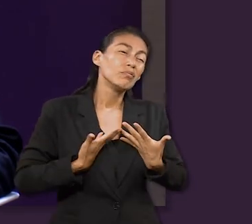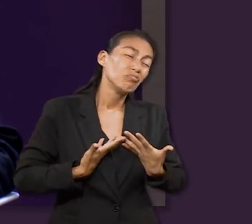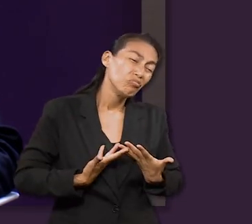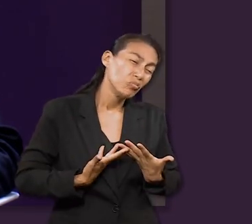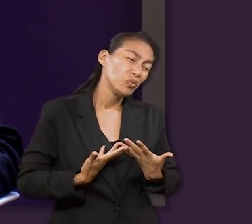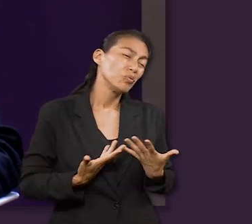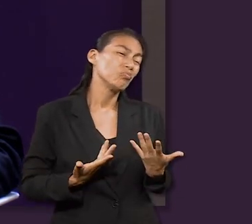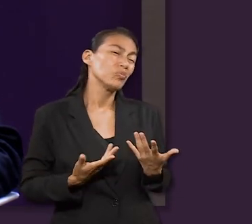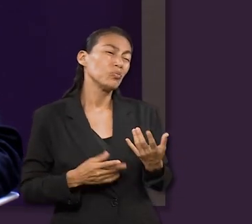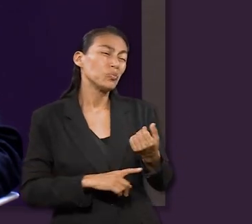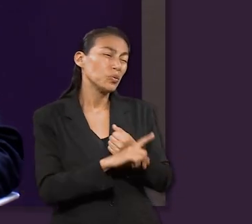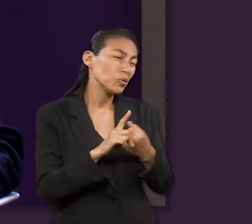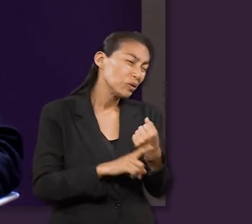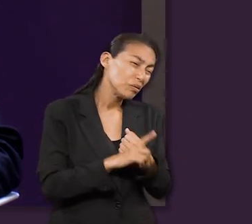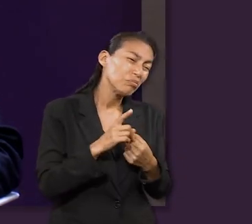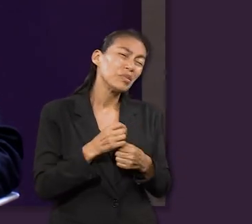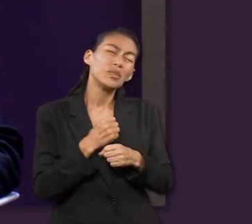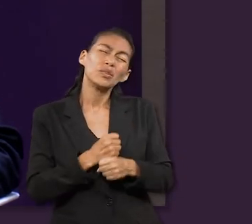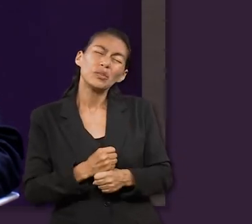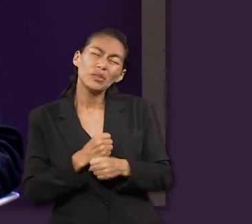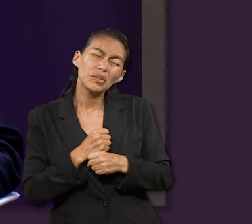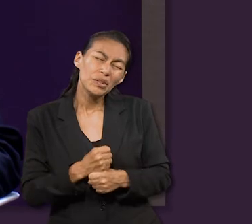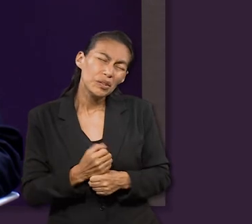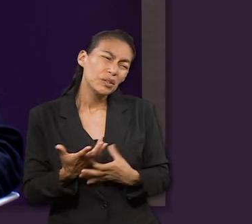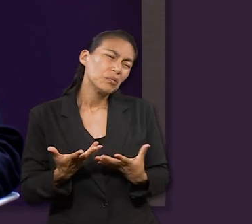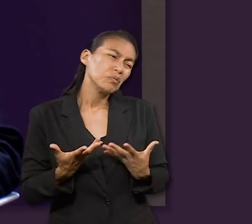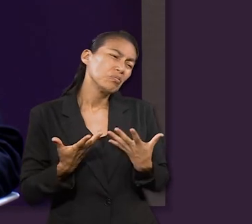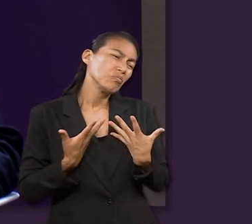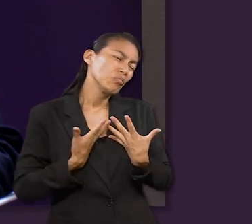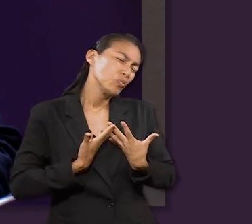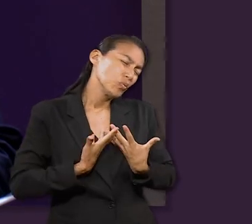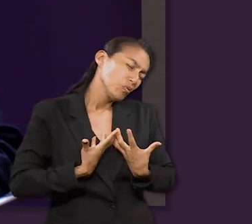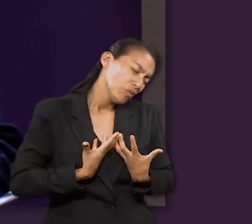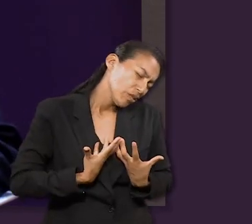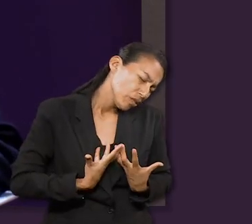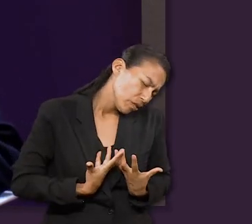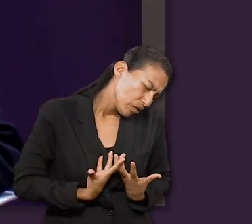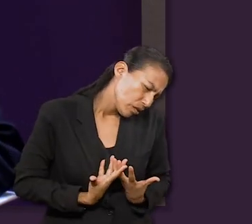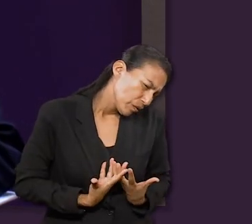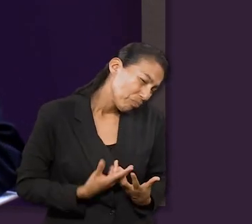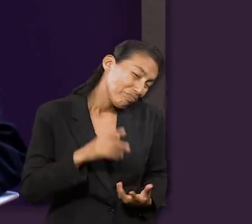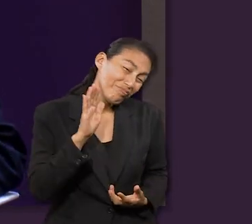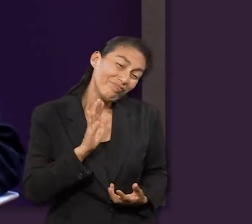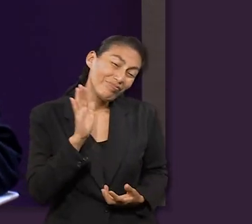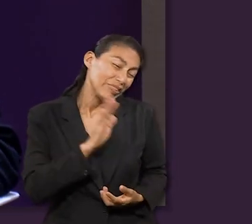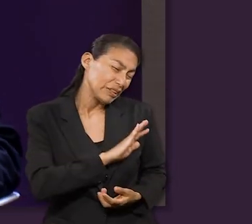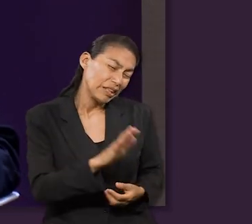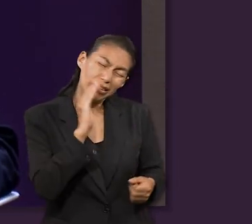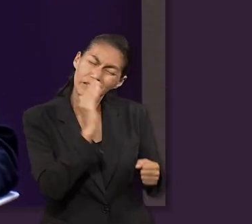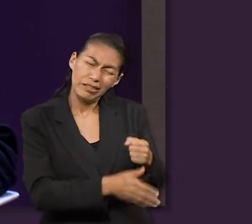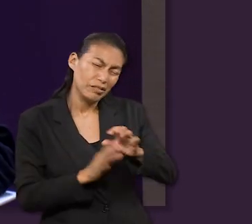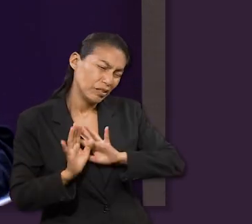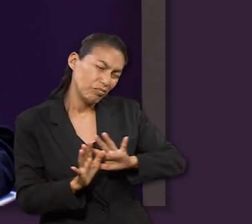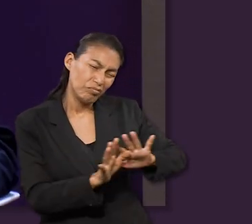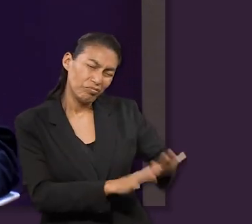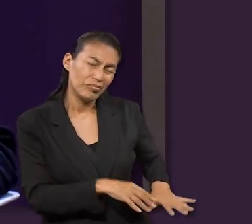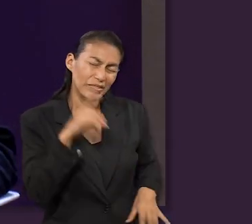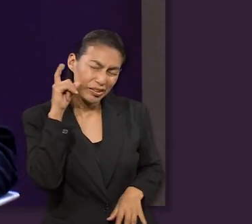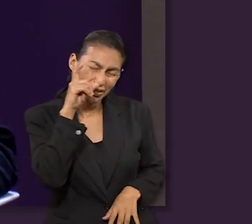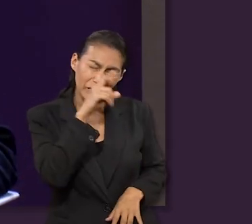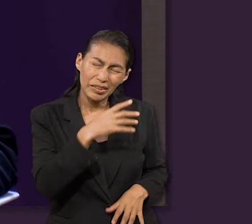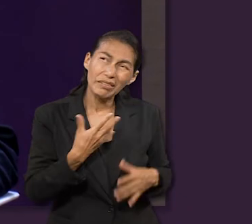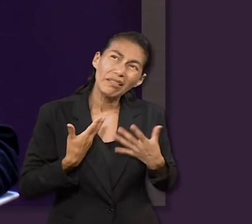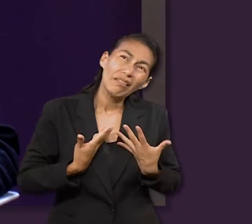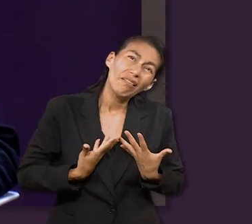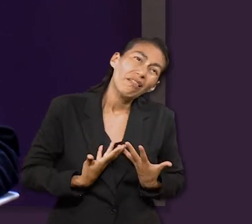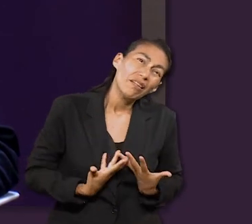en el sentido de cuando estamos sufriendo, porque sentimos que ya se termina todo, ahí acaba todo,